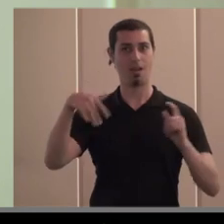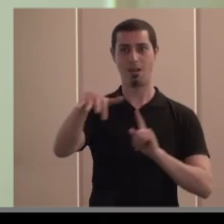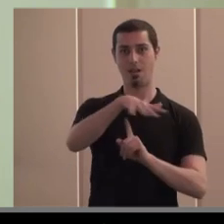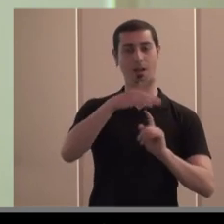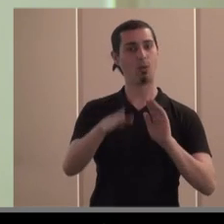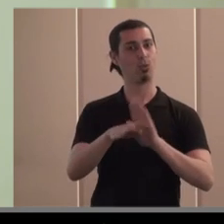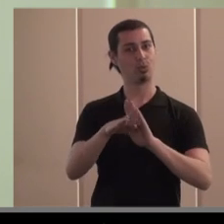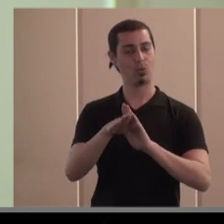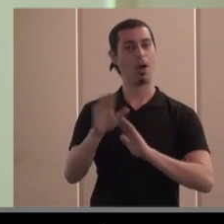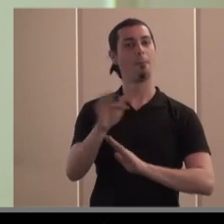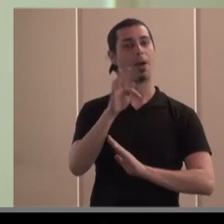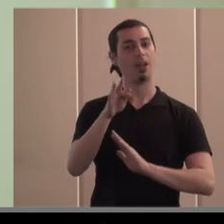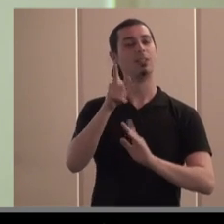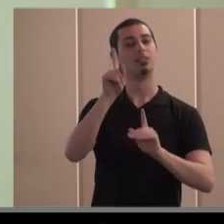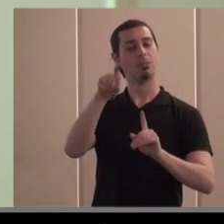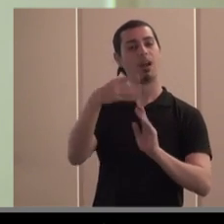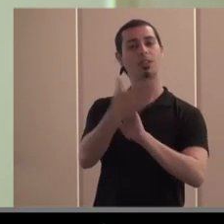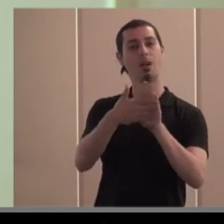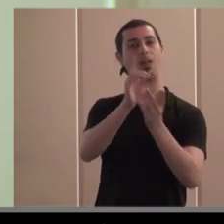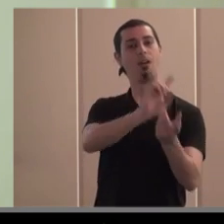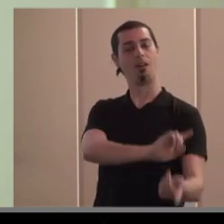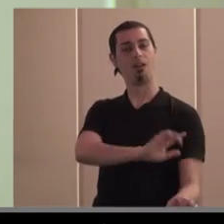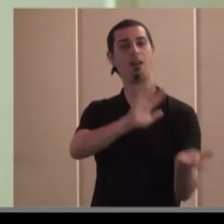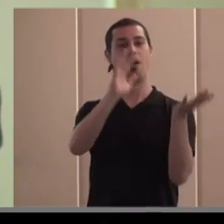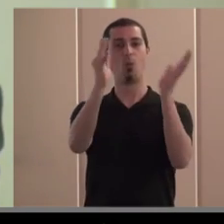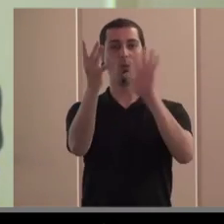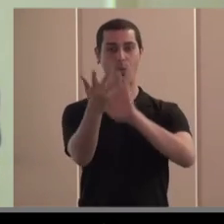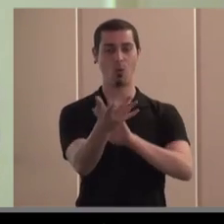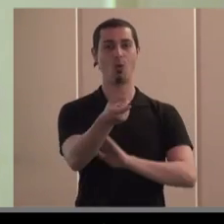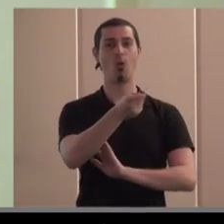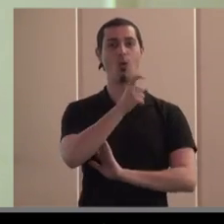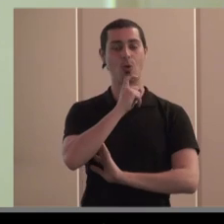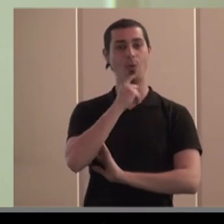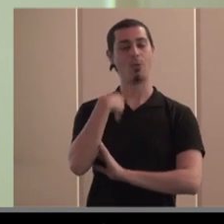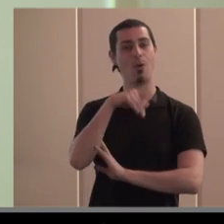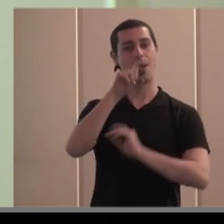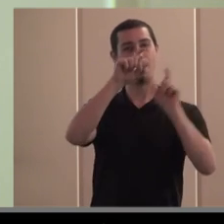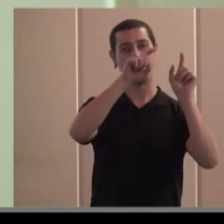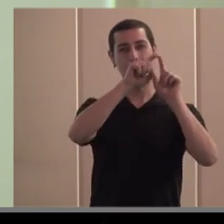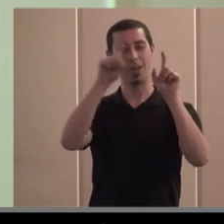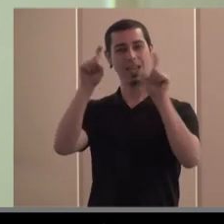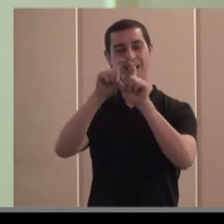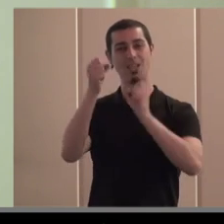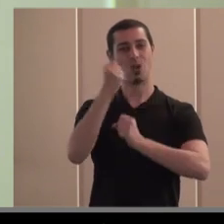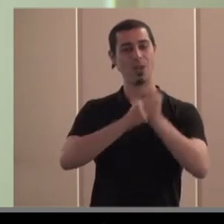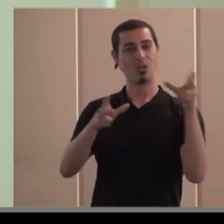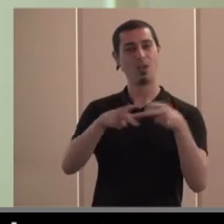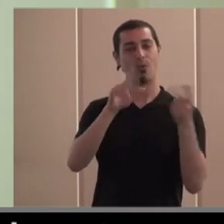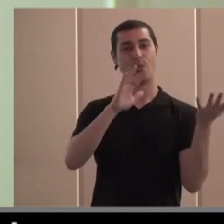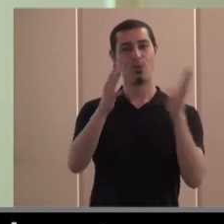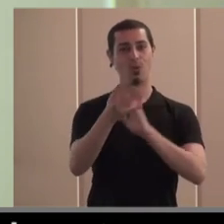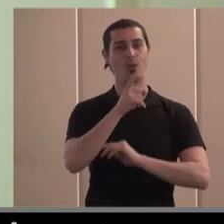de cómo deben evolucionar hacia los nichos razonables las empresas de economía social